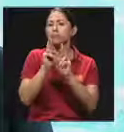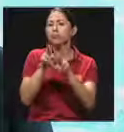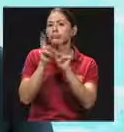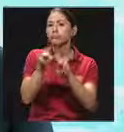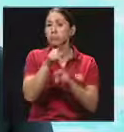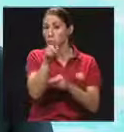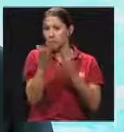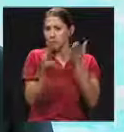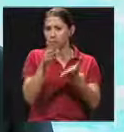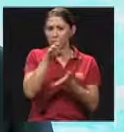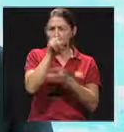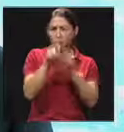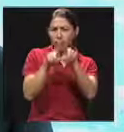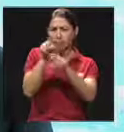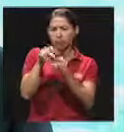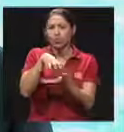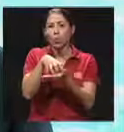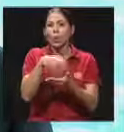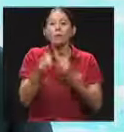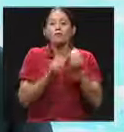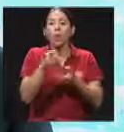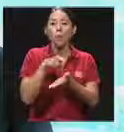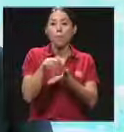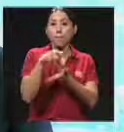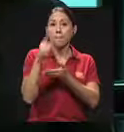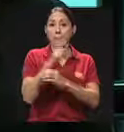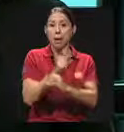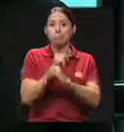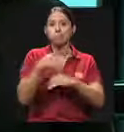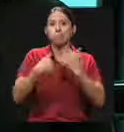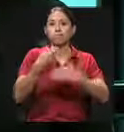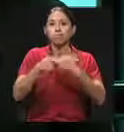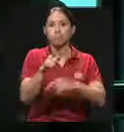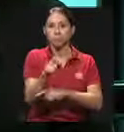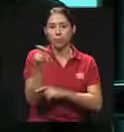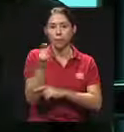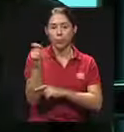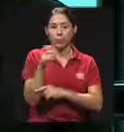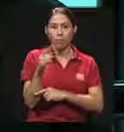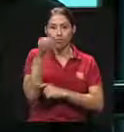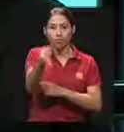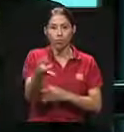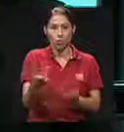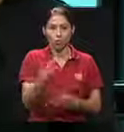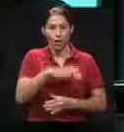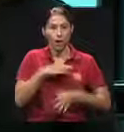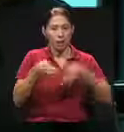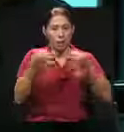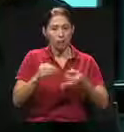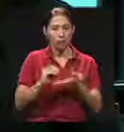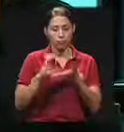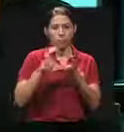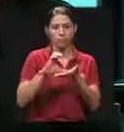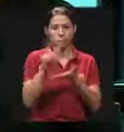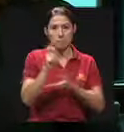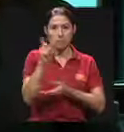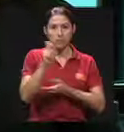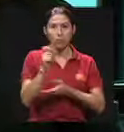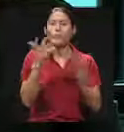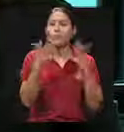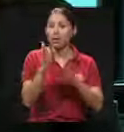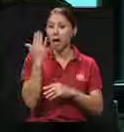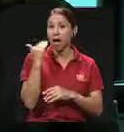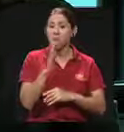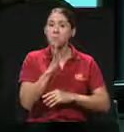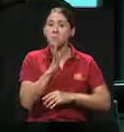dudas que usted puede tener sobre cómo cotizar y cómo acceder a una pensión de calidad en el futuro. Don Edgar, ya hablábamos en el